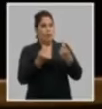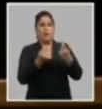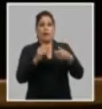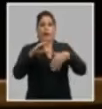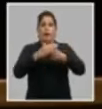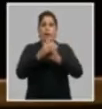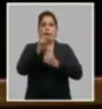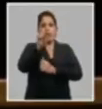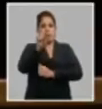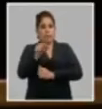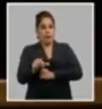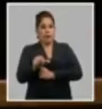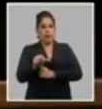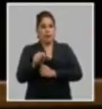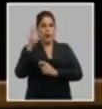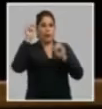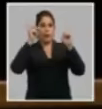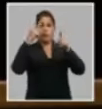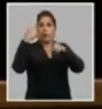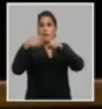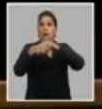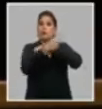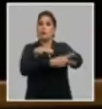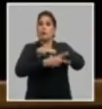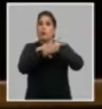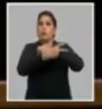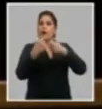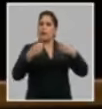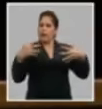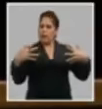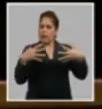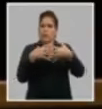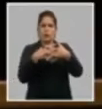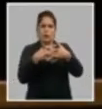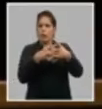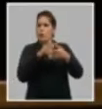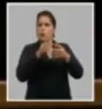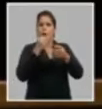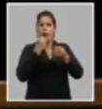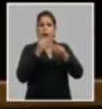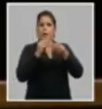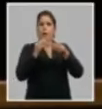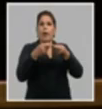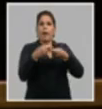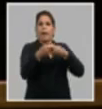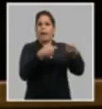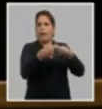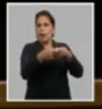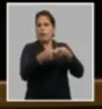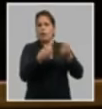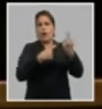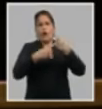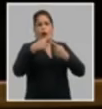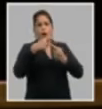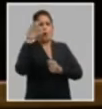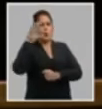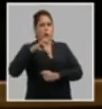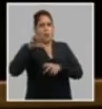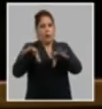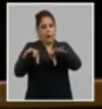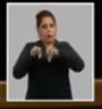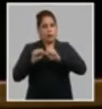diplomáticas y políticas con cualquier otro Estado no podrán jamás ser negociadas bajo agresión,